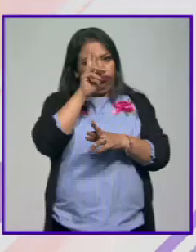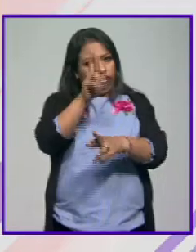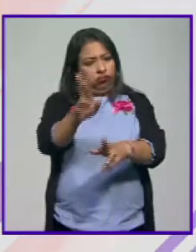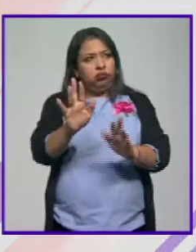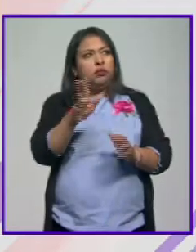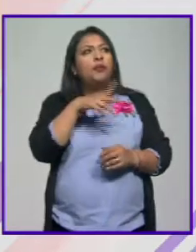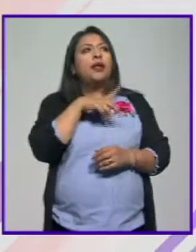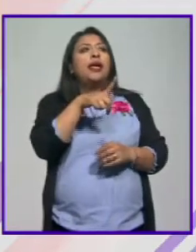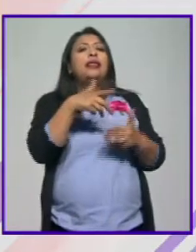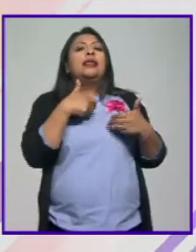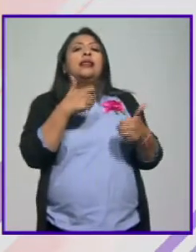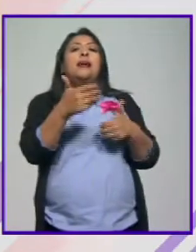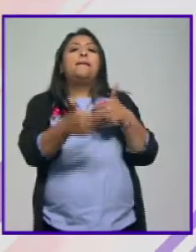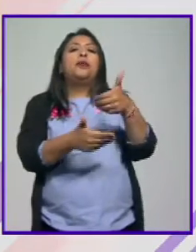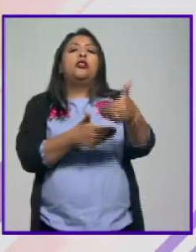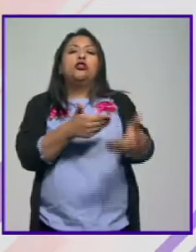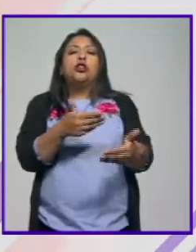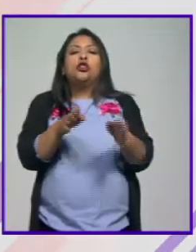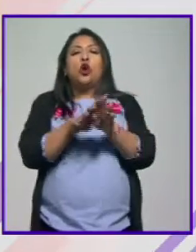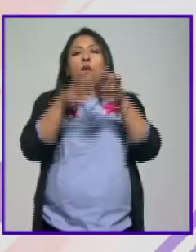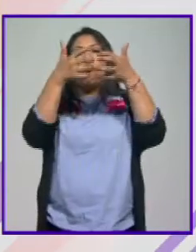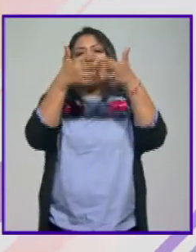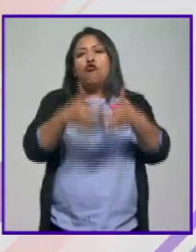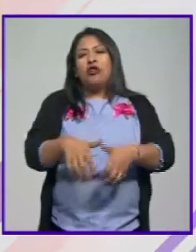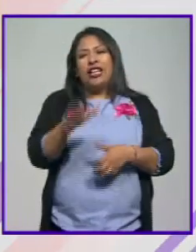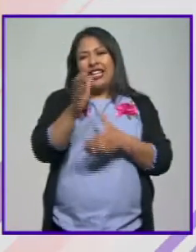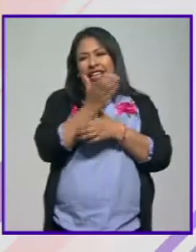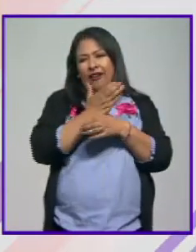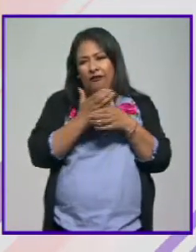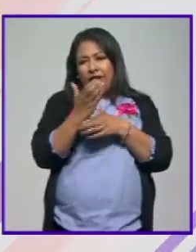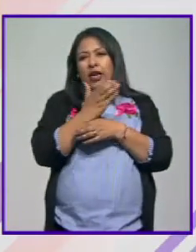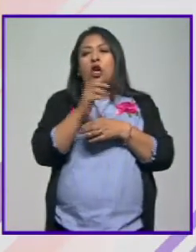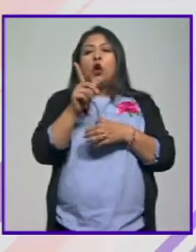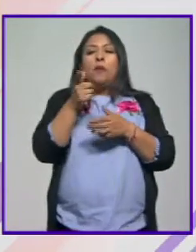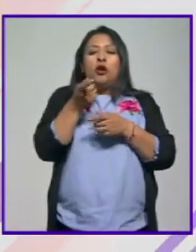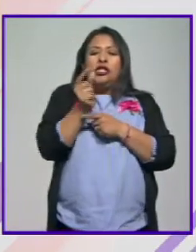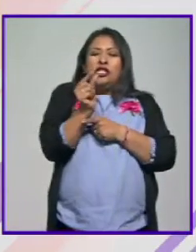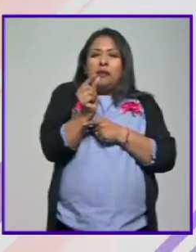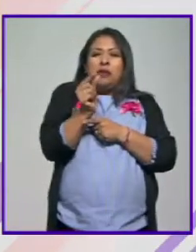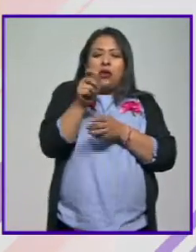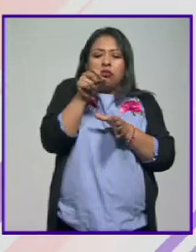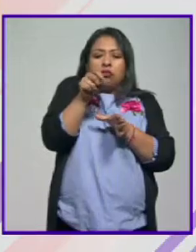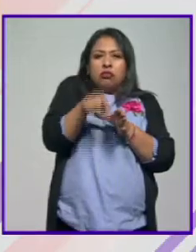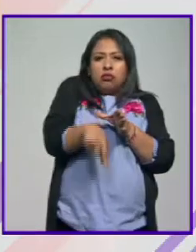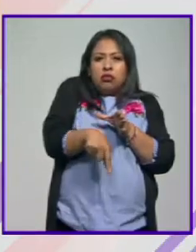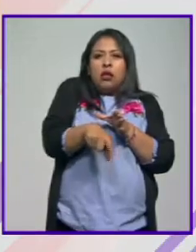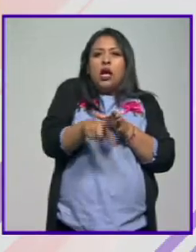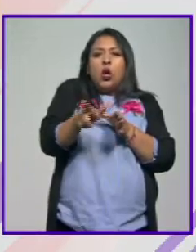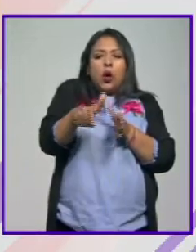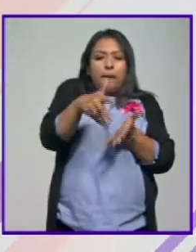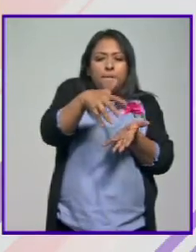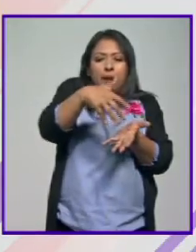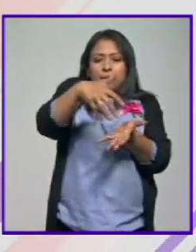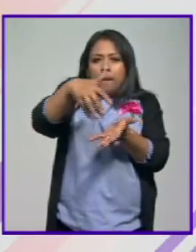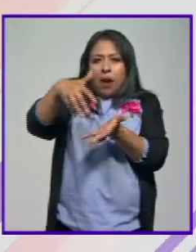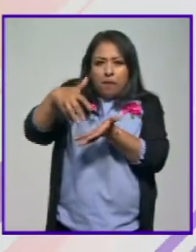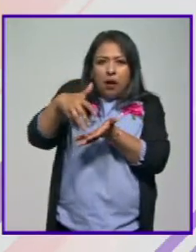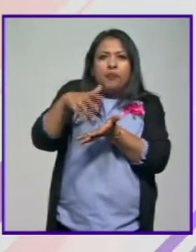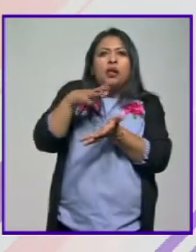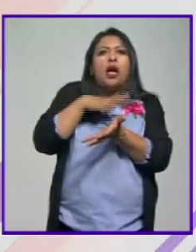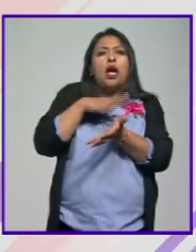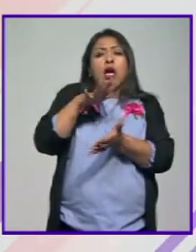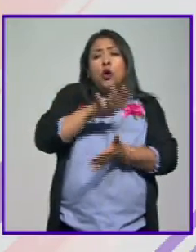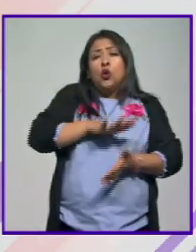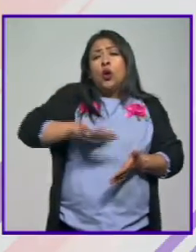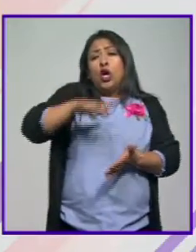ahora entender este proceso de producción del café desde que la semilla es sembrada desde que es recolectada tenemos grandes